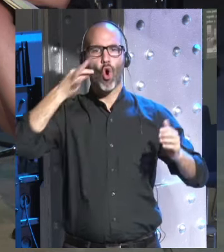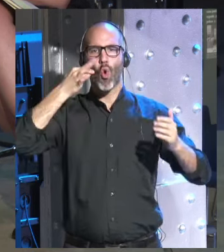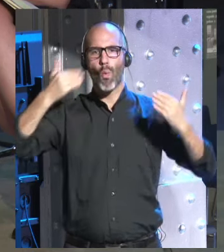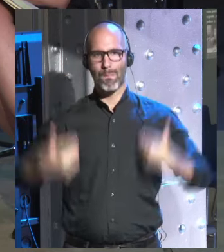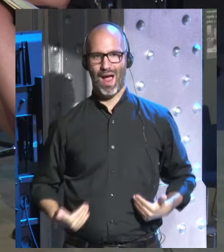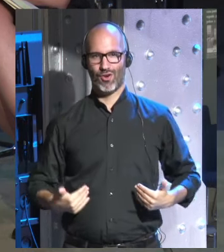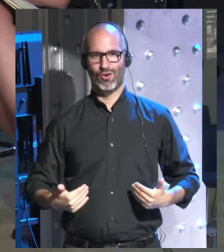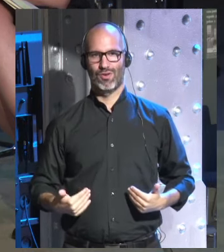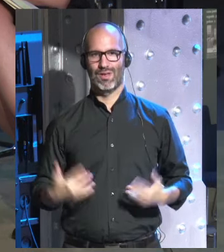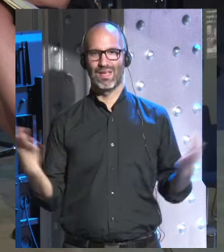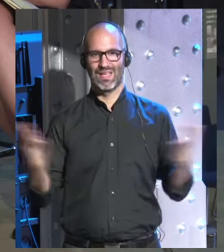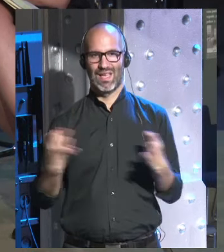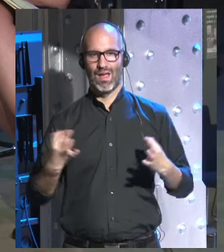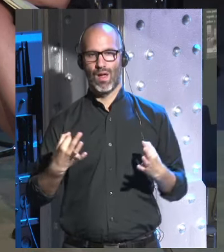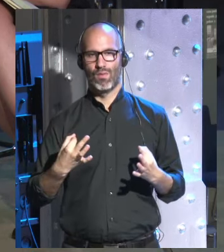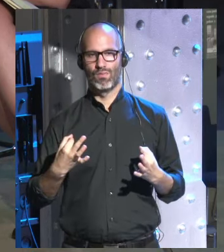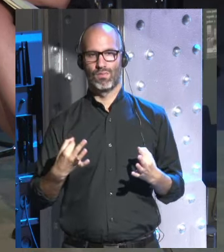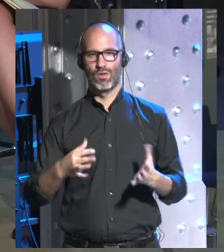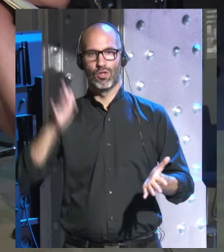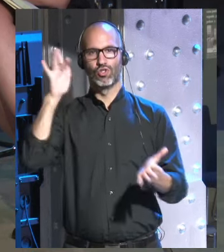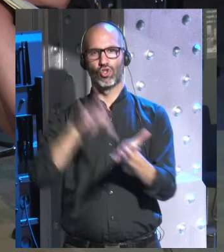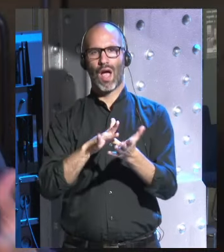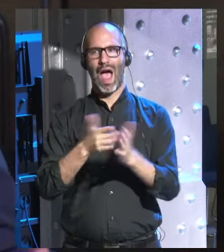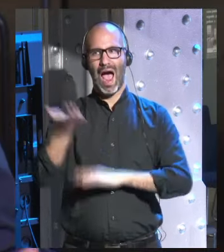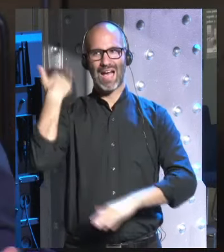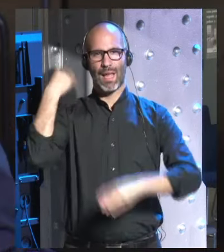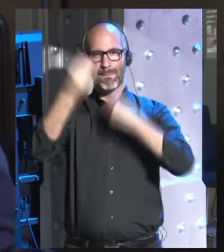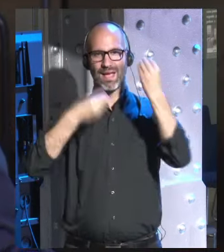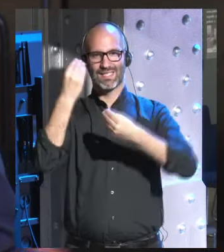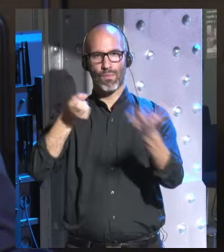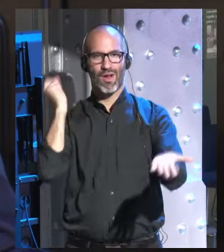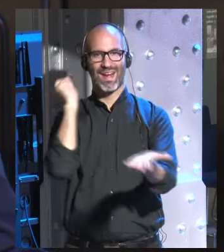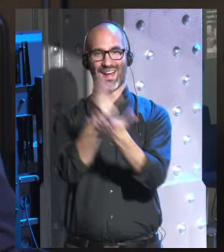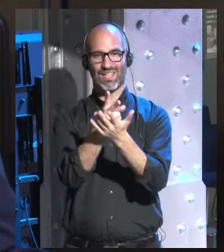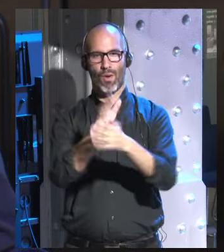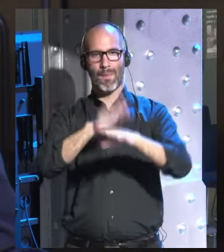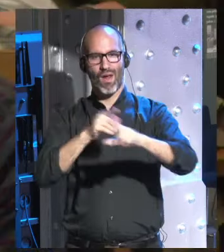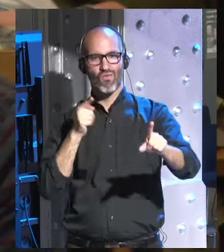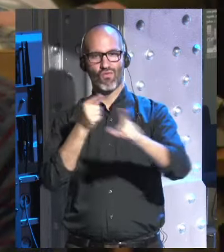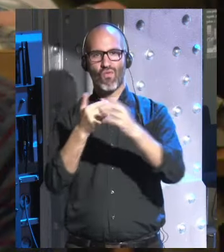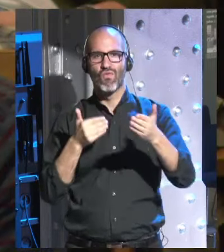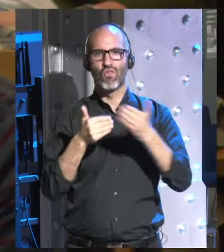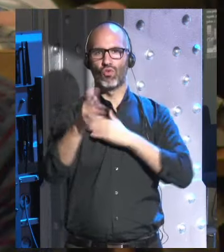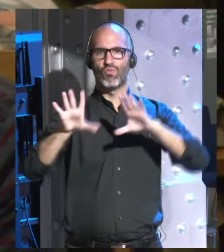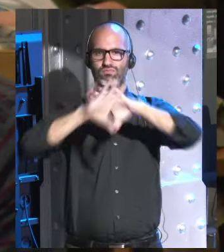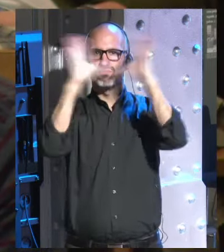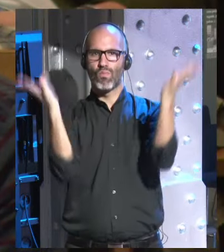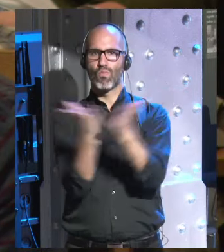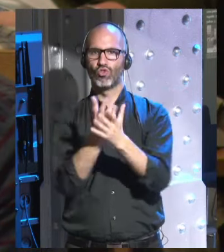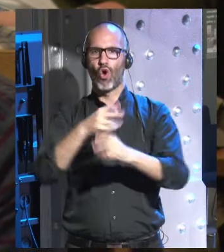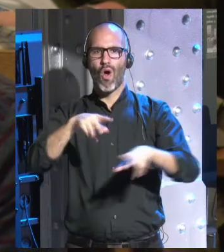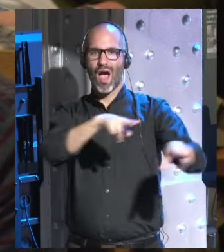hemos podido estar a la altura del reto no sólo hemos evitado esas guerras nucleares